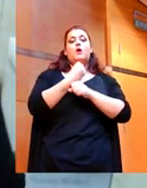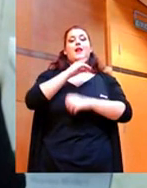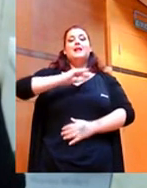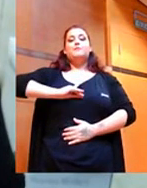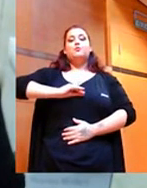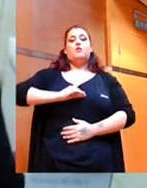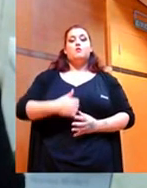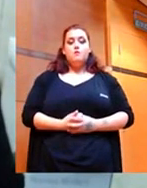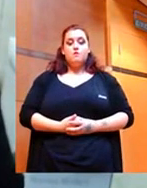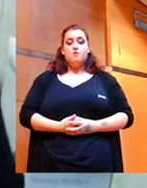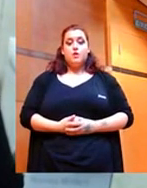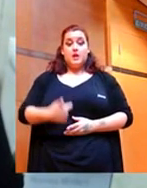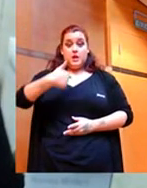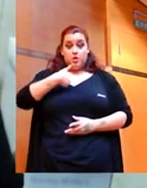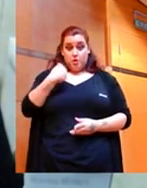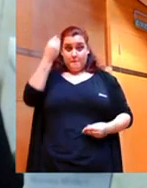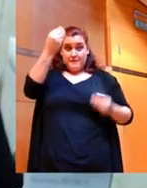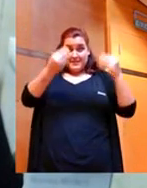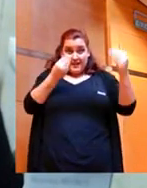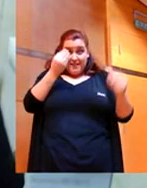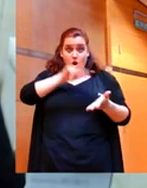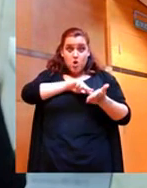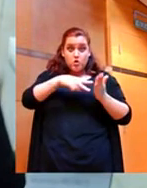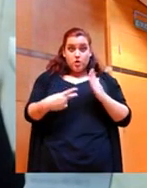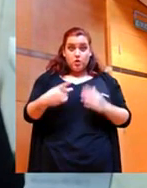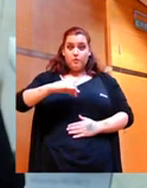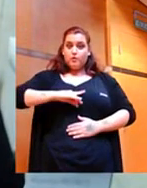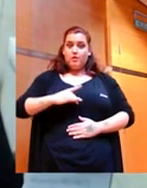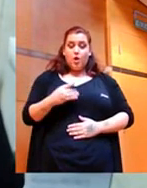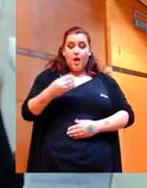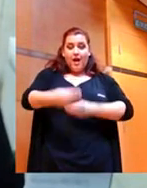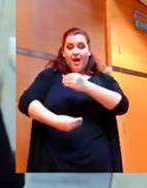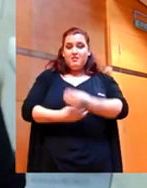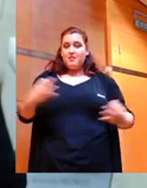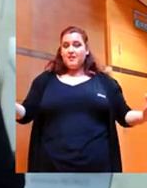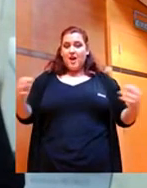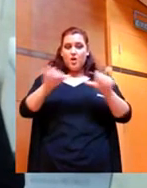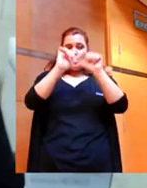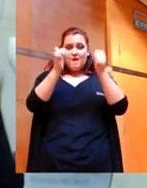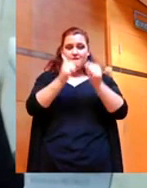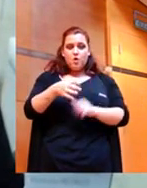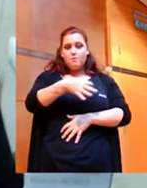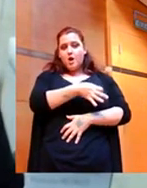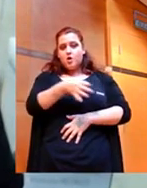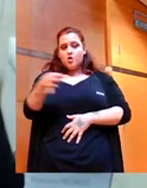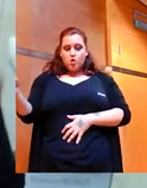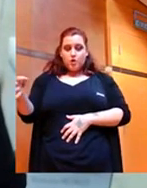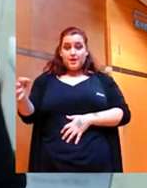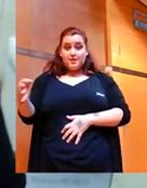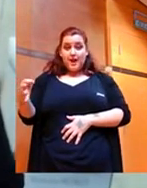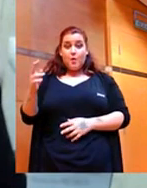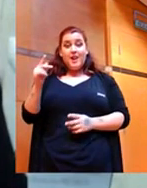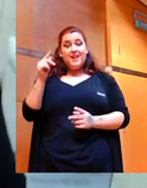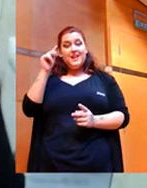I jo penso que els tècnics de la Diputació sols estan per fer de la millor forma possible, no tan sols el seu criteri tècnic,